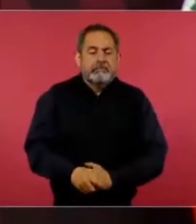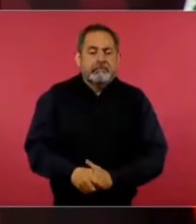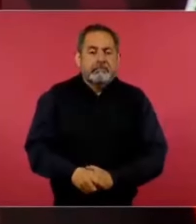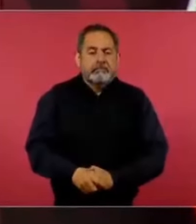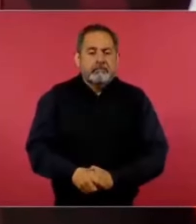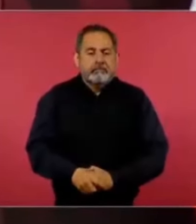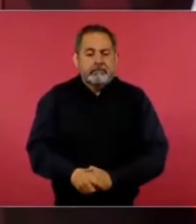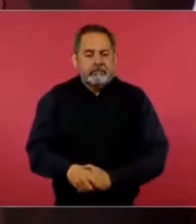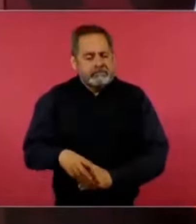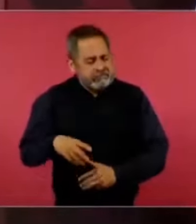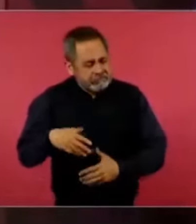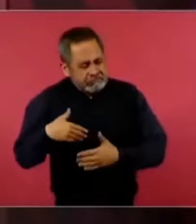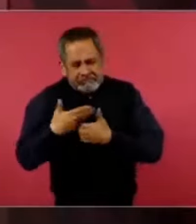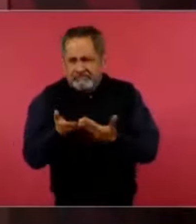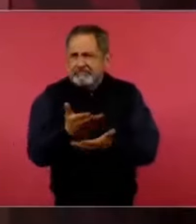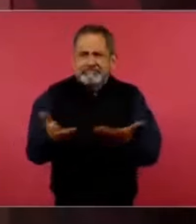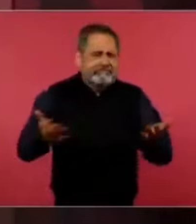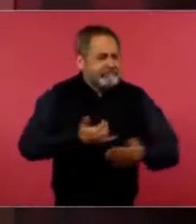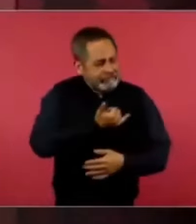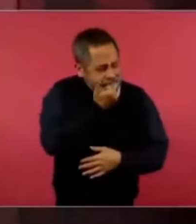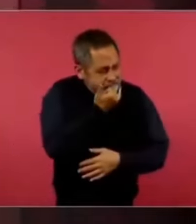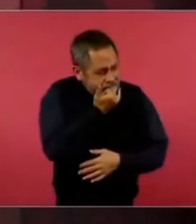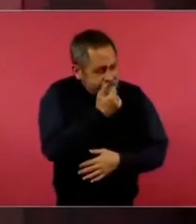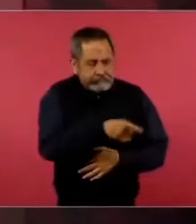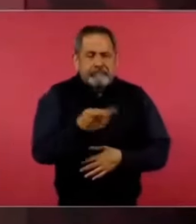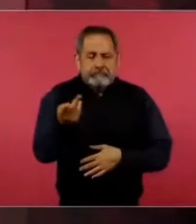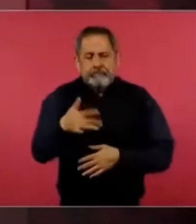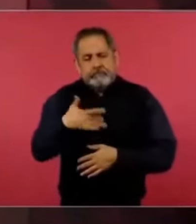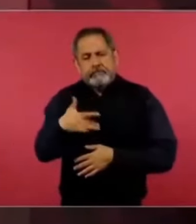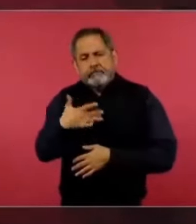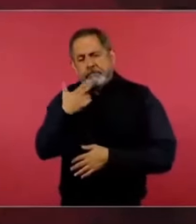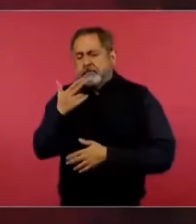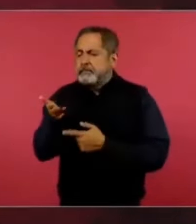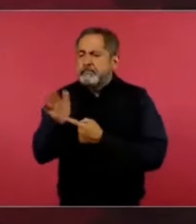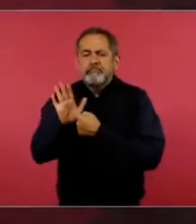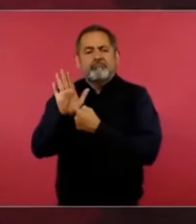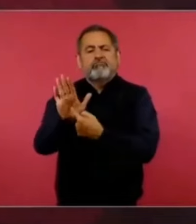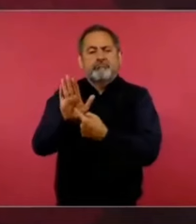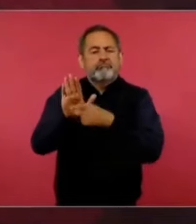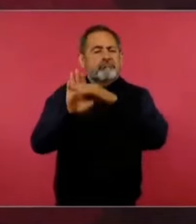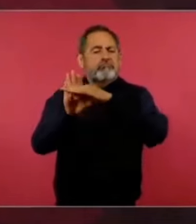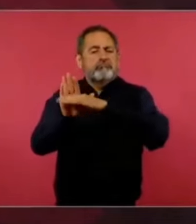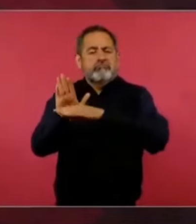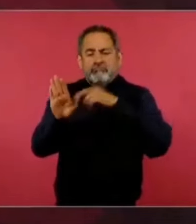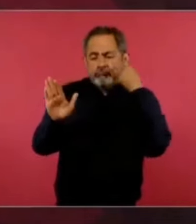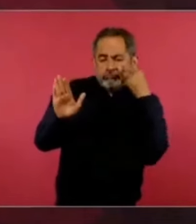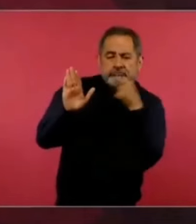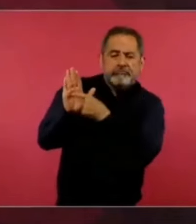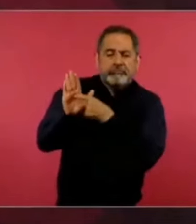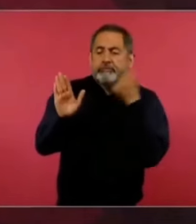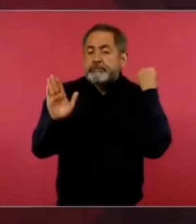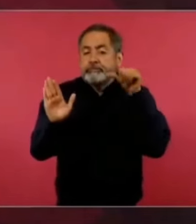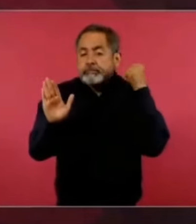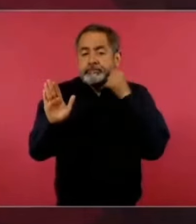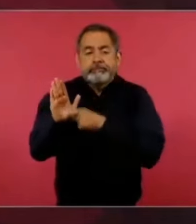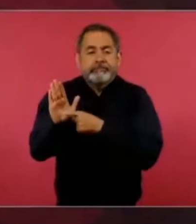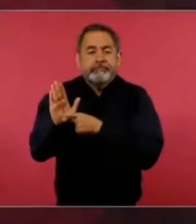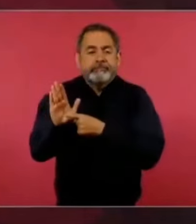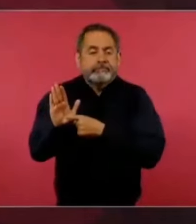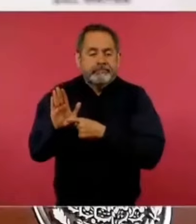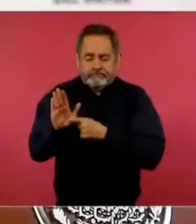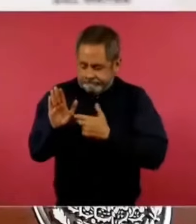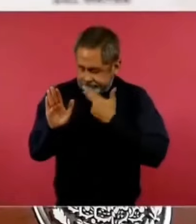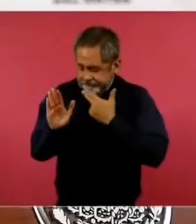Ofrezco disculpas, pero me sirve, me